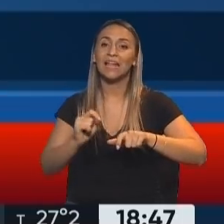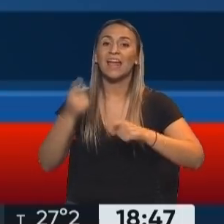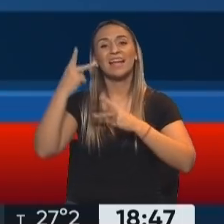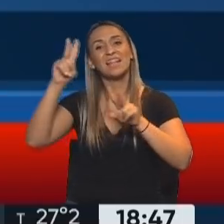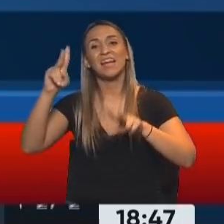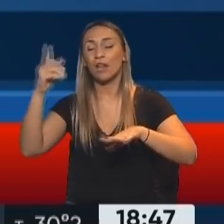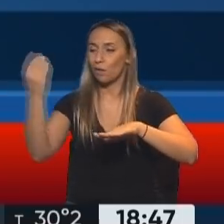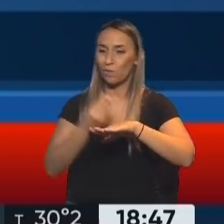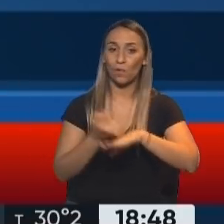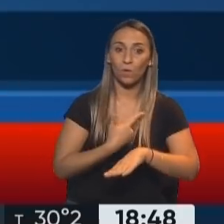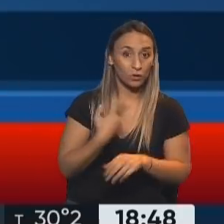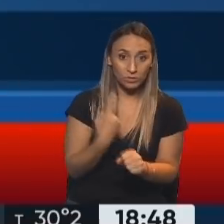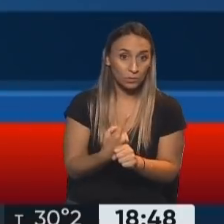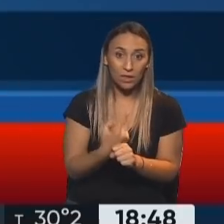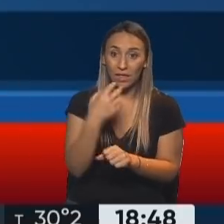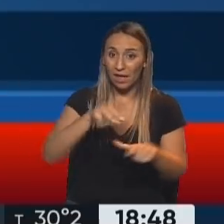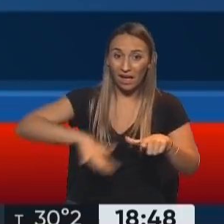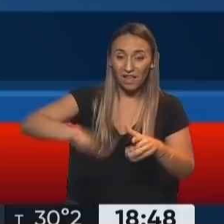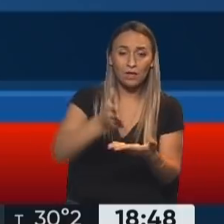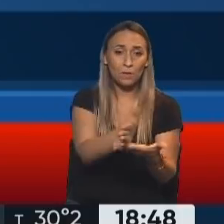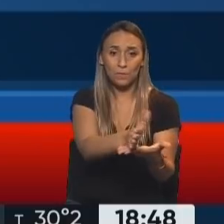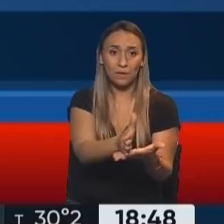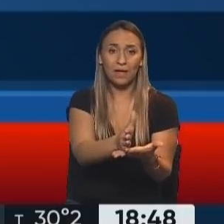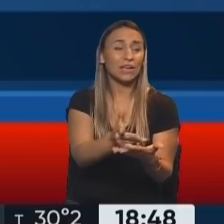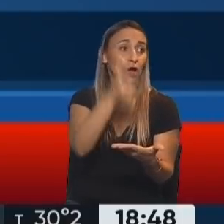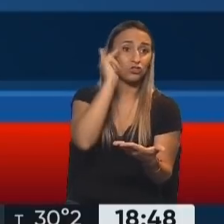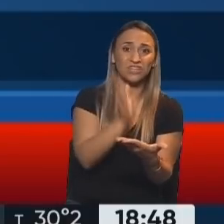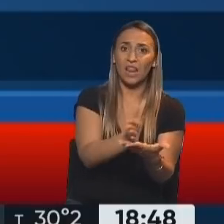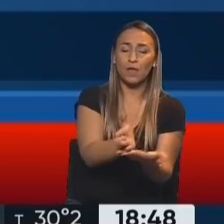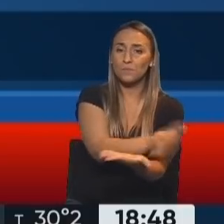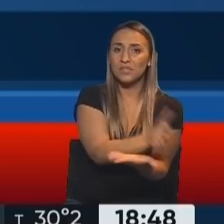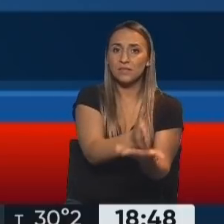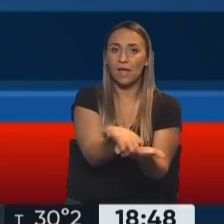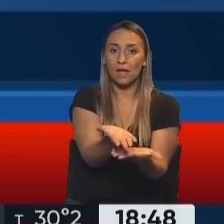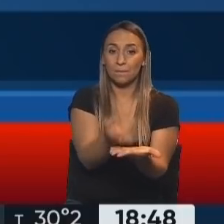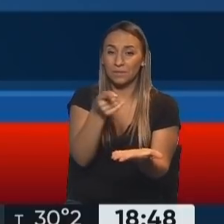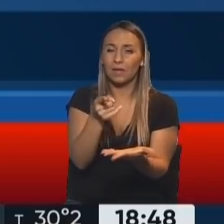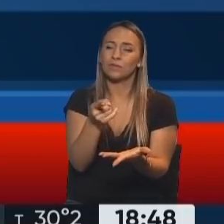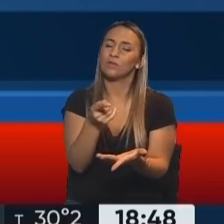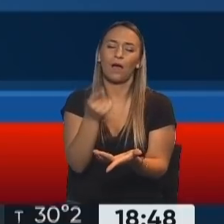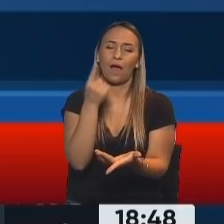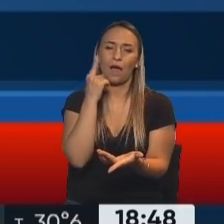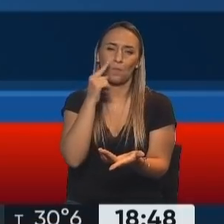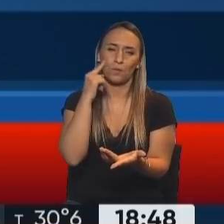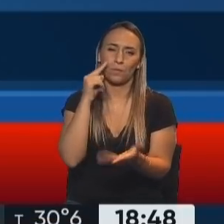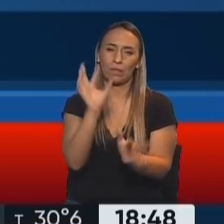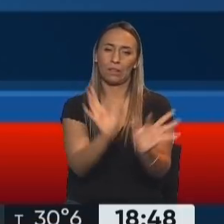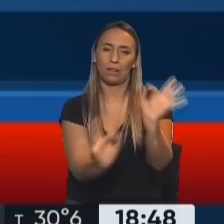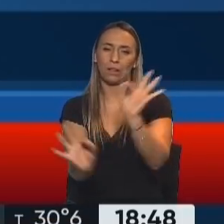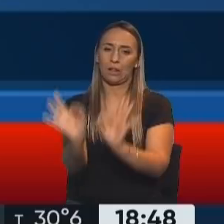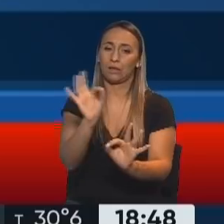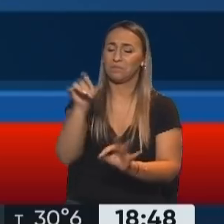kilómetros del límite con Chile e indudablemente esto es un diseño que tiene este